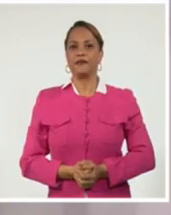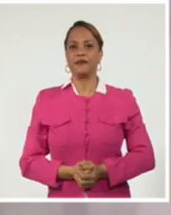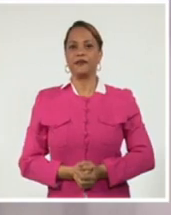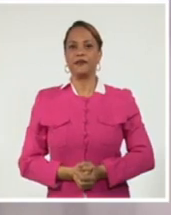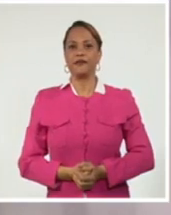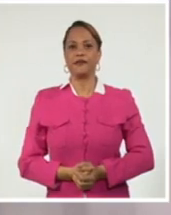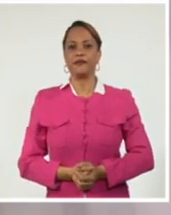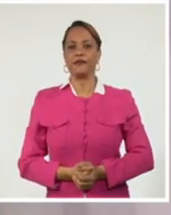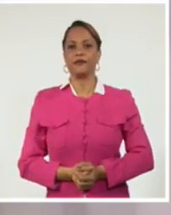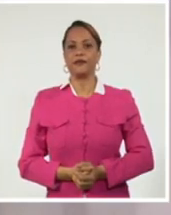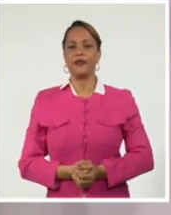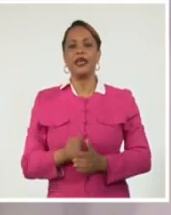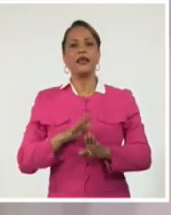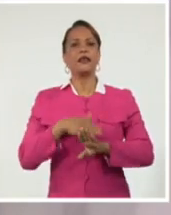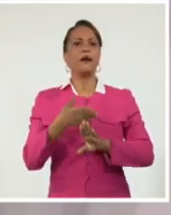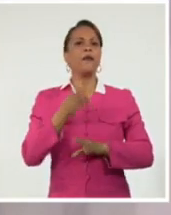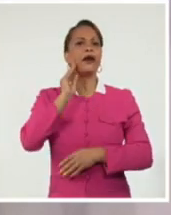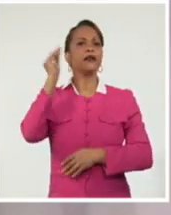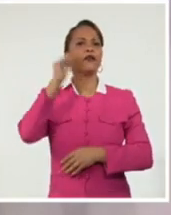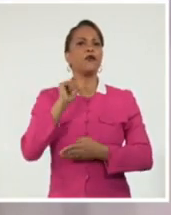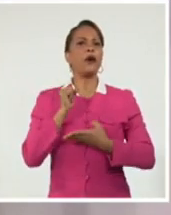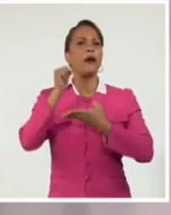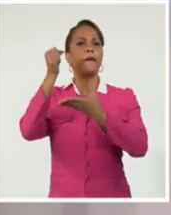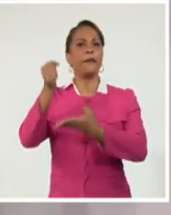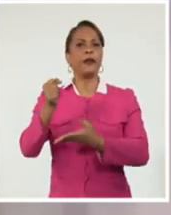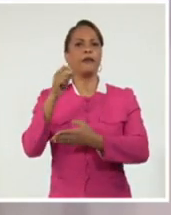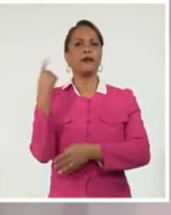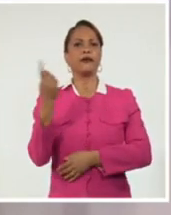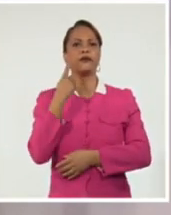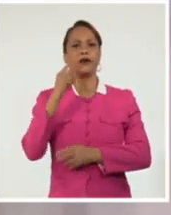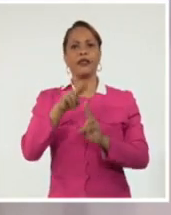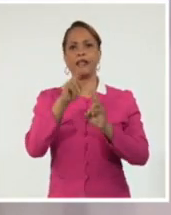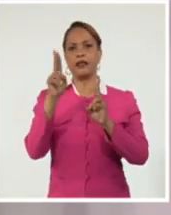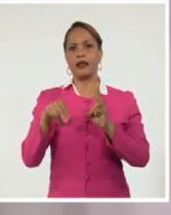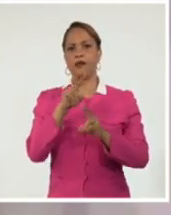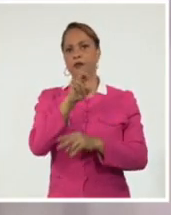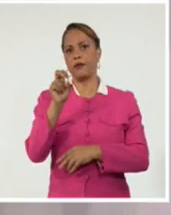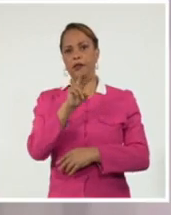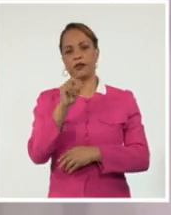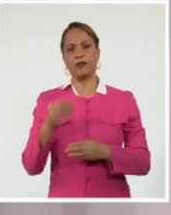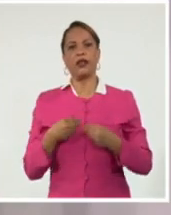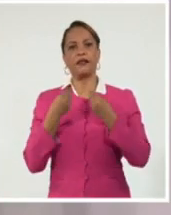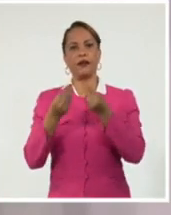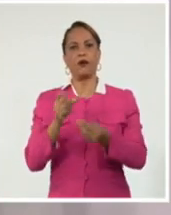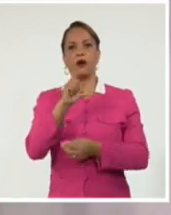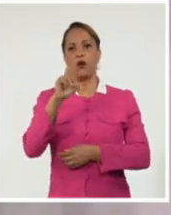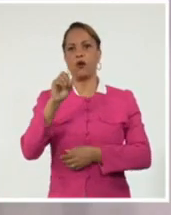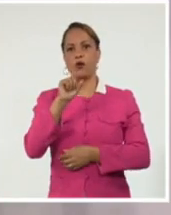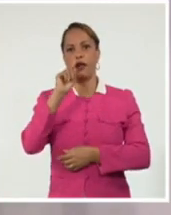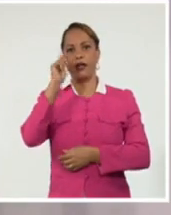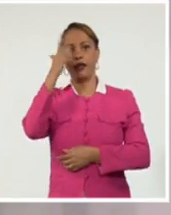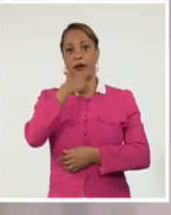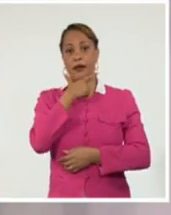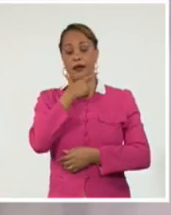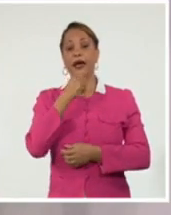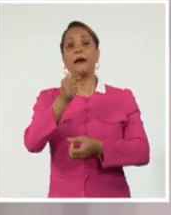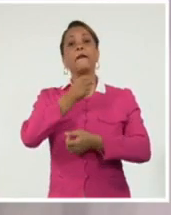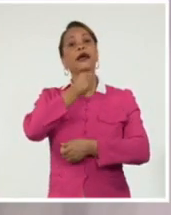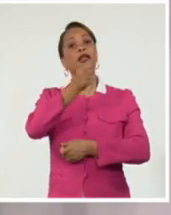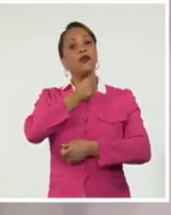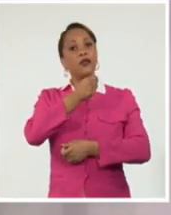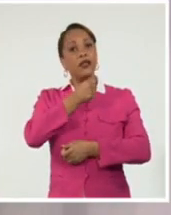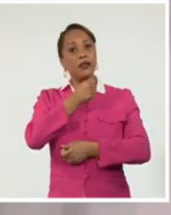Y luego de darse a conocer que el Premio Nacional de Teatro 2022 le fuera conferido a Corina Mestre, el periodista Daniel